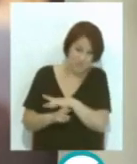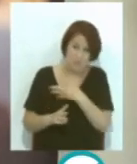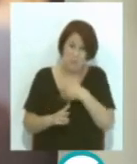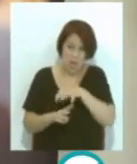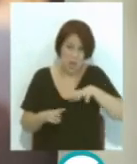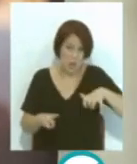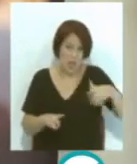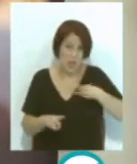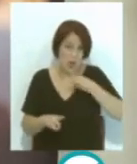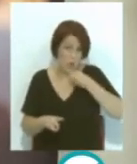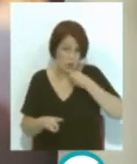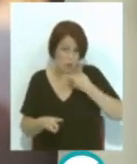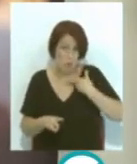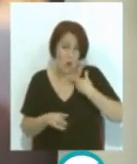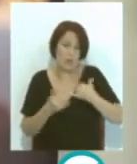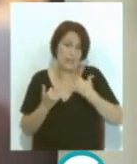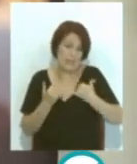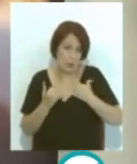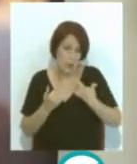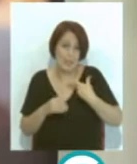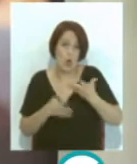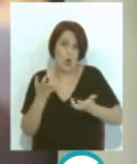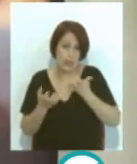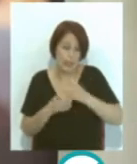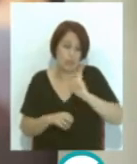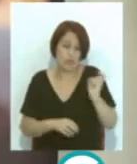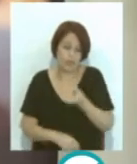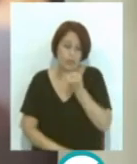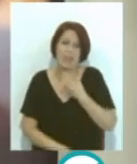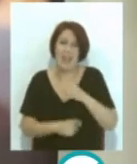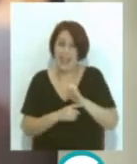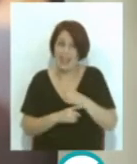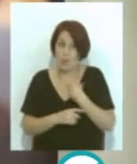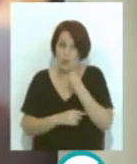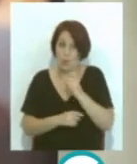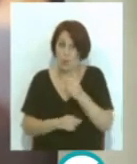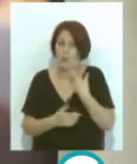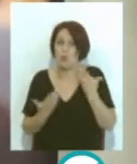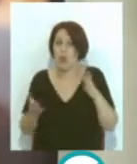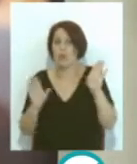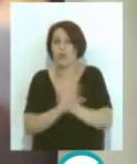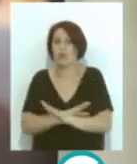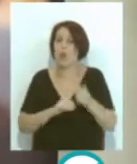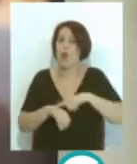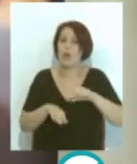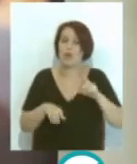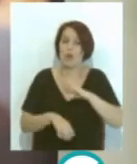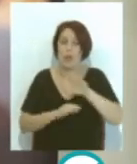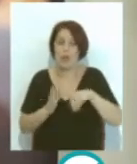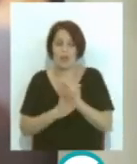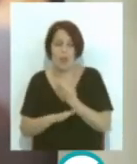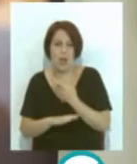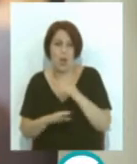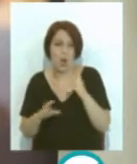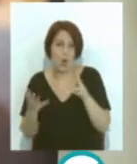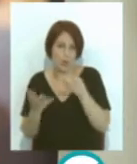parte de nuestro consumo, sobre todo de electrodomésticos, de más alto consumo energético, sería en el periodo nocturno, entre las 12 y las 8 de